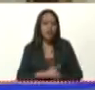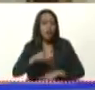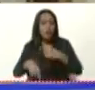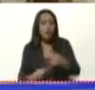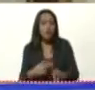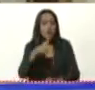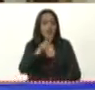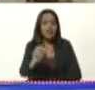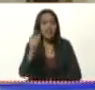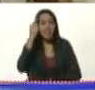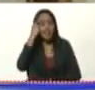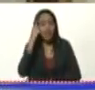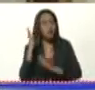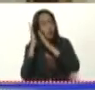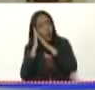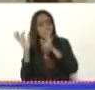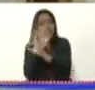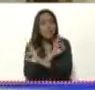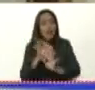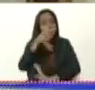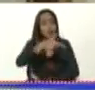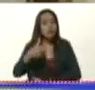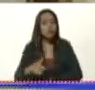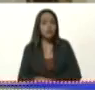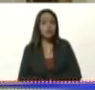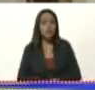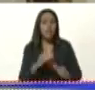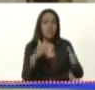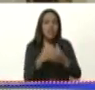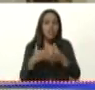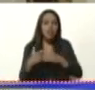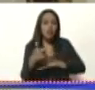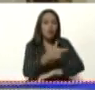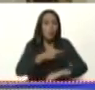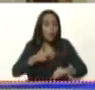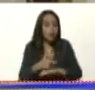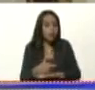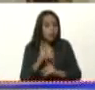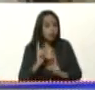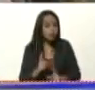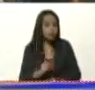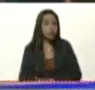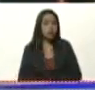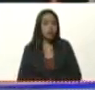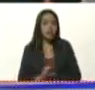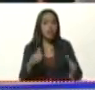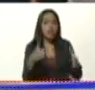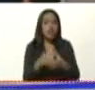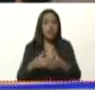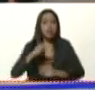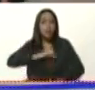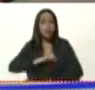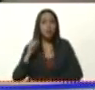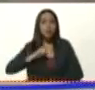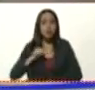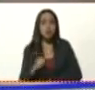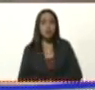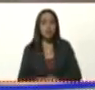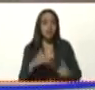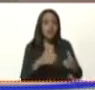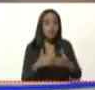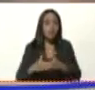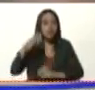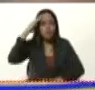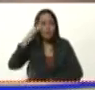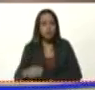30 días aquí no duerme nadie, de los equipos gubernamentales, de los equipos policiales, de los equipos militares.